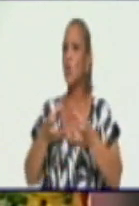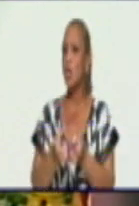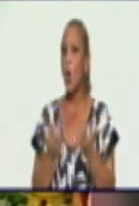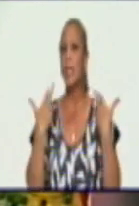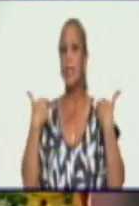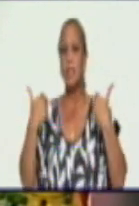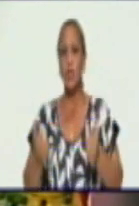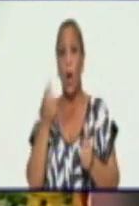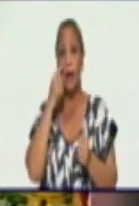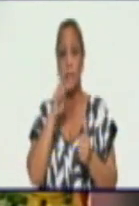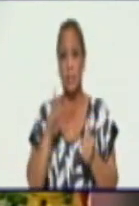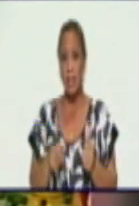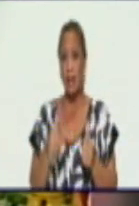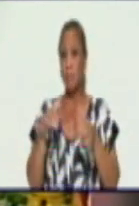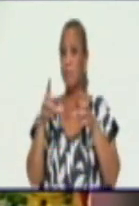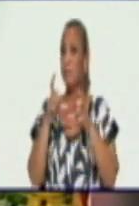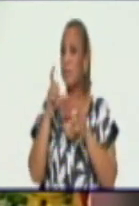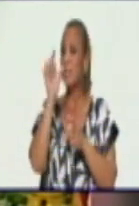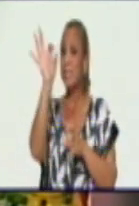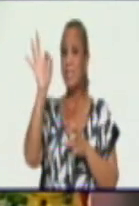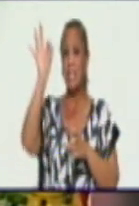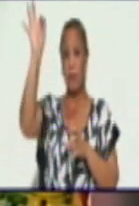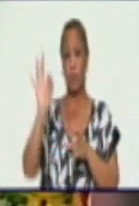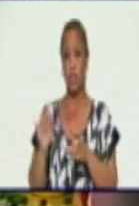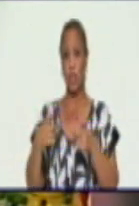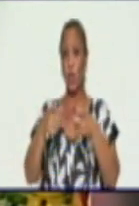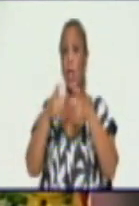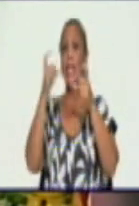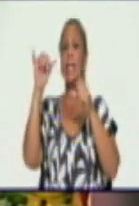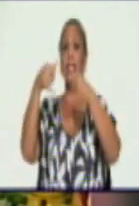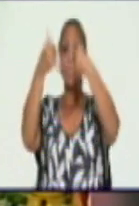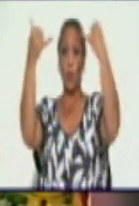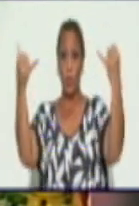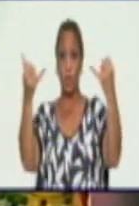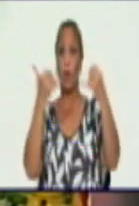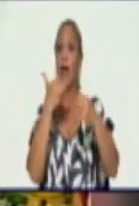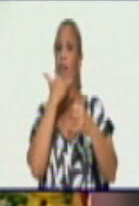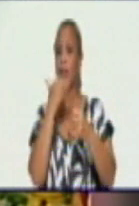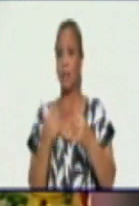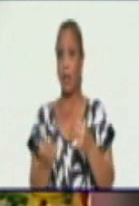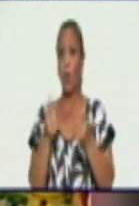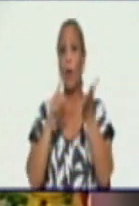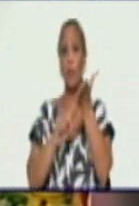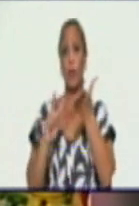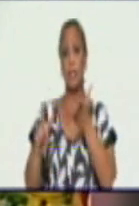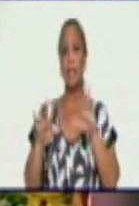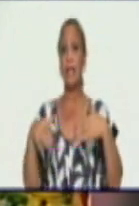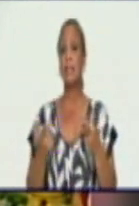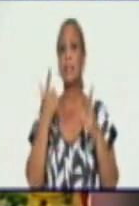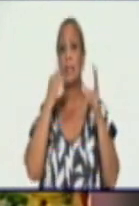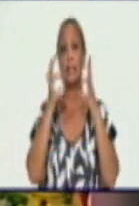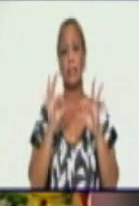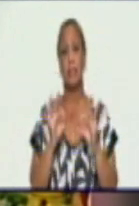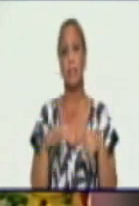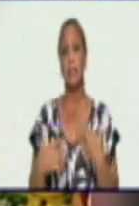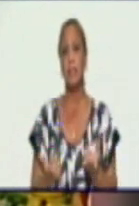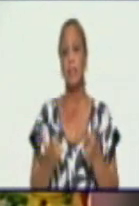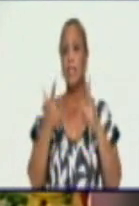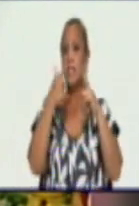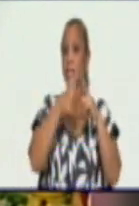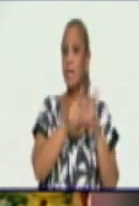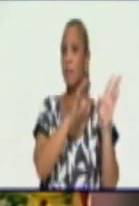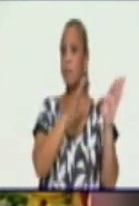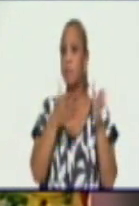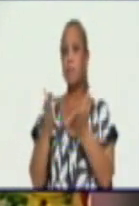el 100% del circuito que se apagaba en la provincia y los que estaban protegiendo, se estaban protegiendo, se quitaron de esta